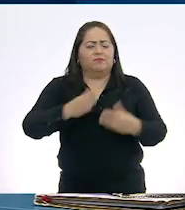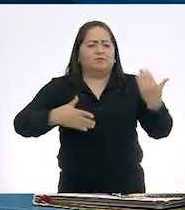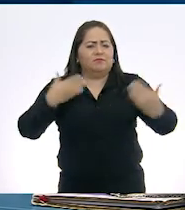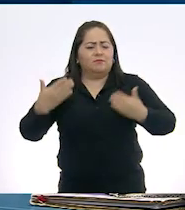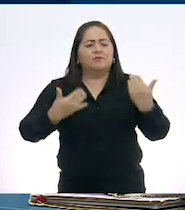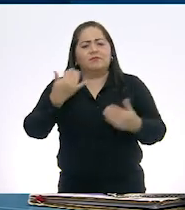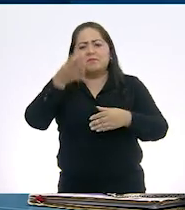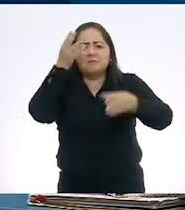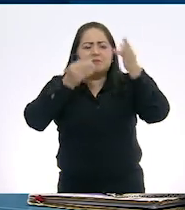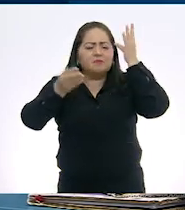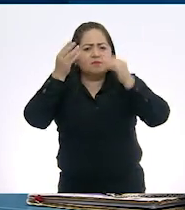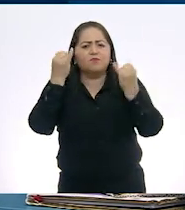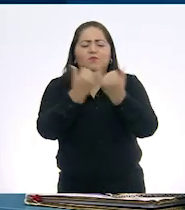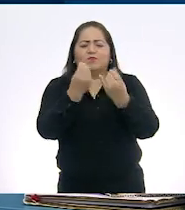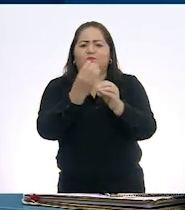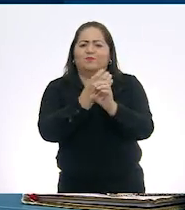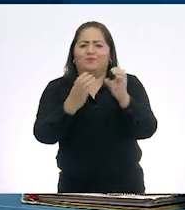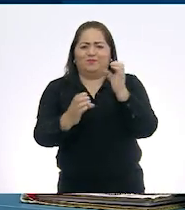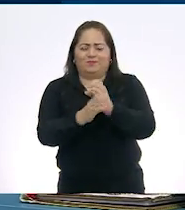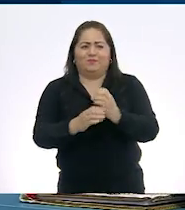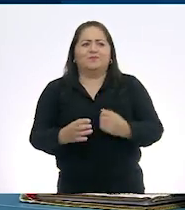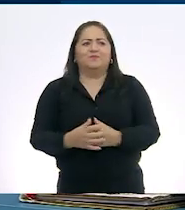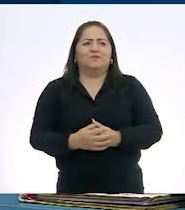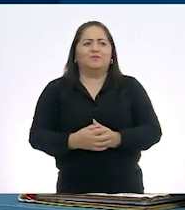y vas a aprender también muchísimas cosas.